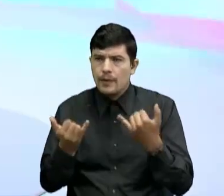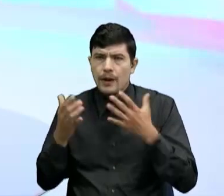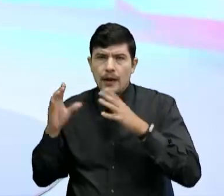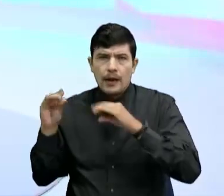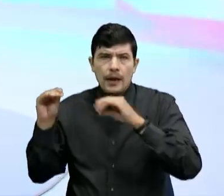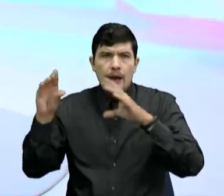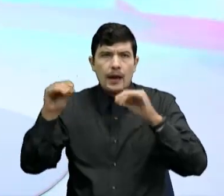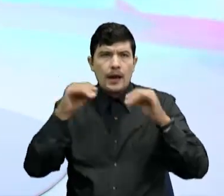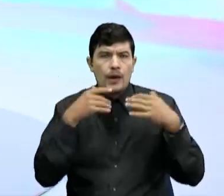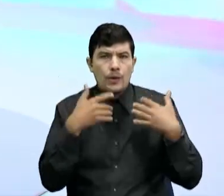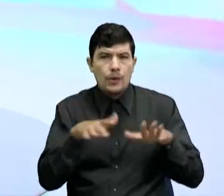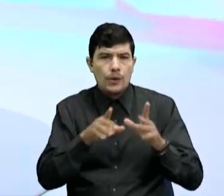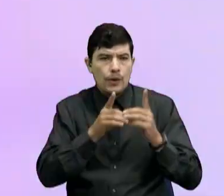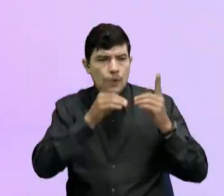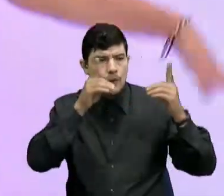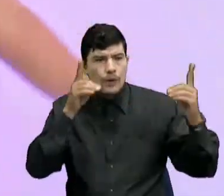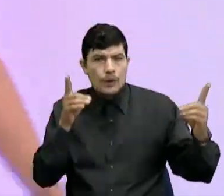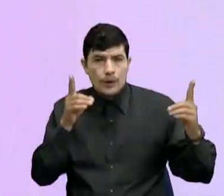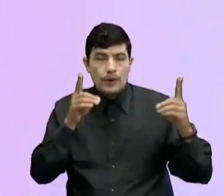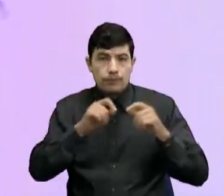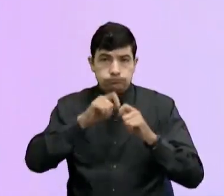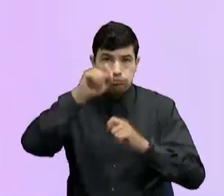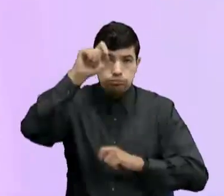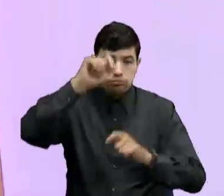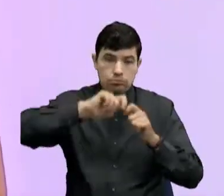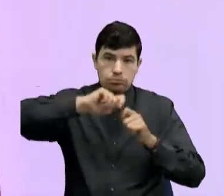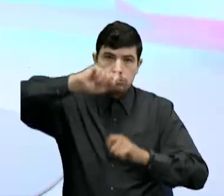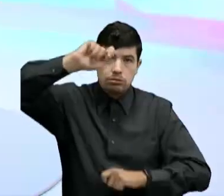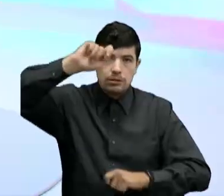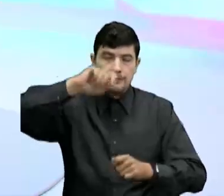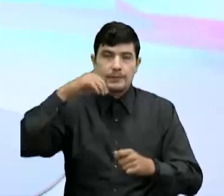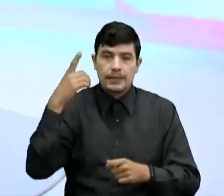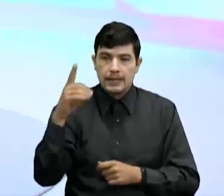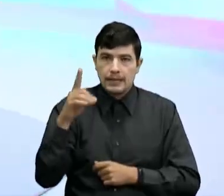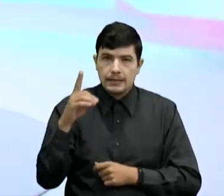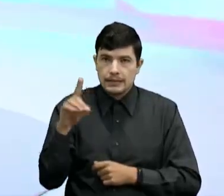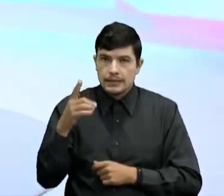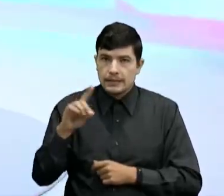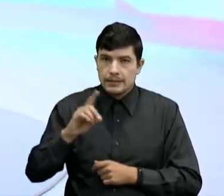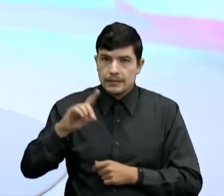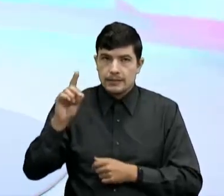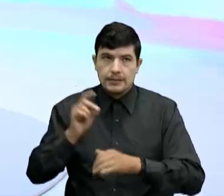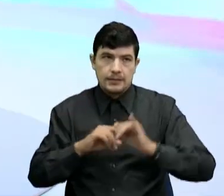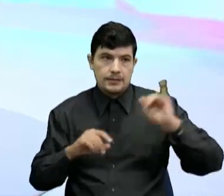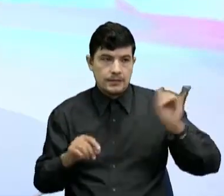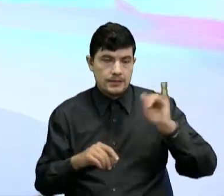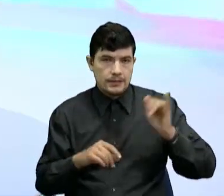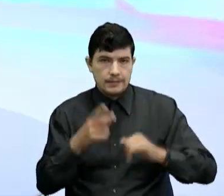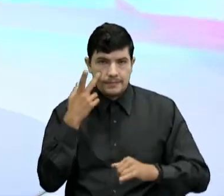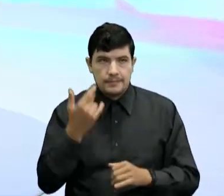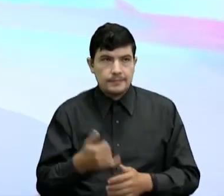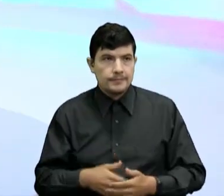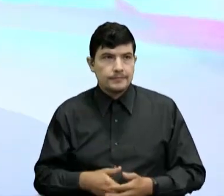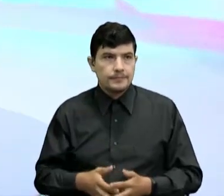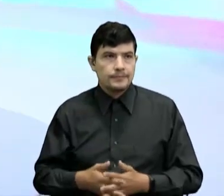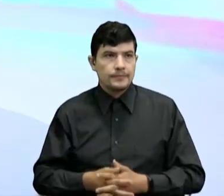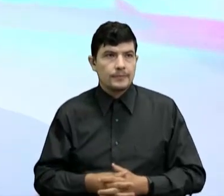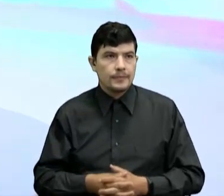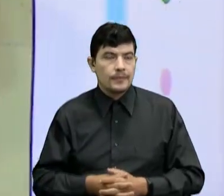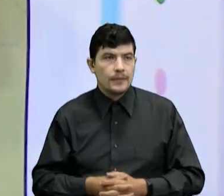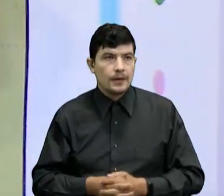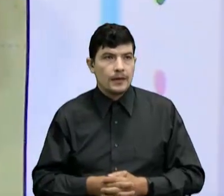De longitud Ahora sí Derecha El bracito derecho Y el bracito izquierdo Entonces empecemos